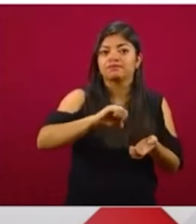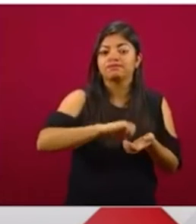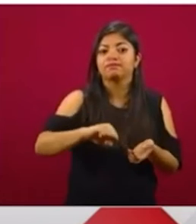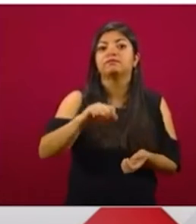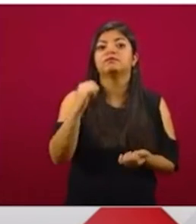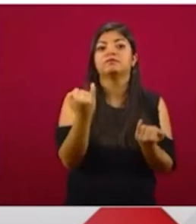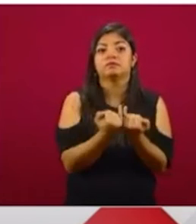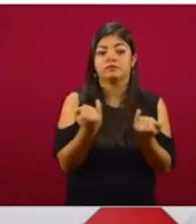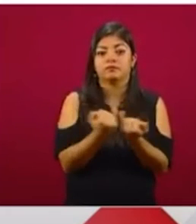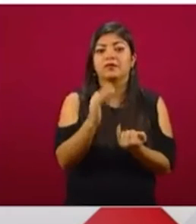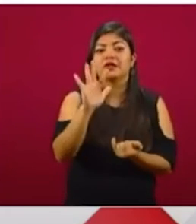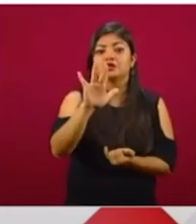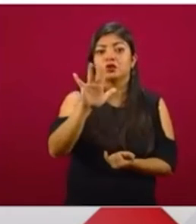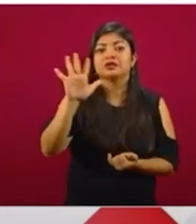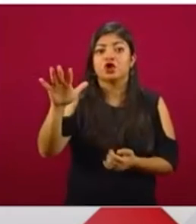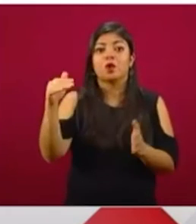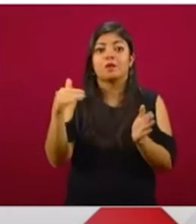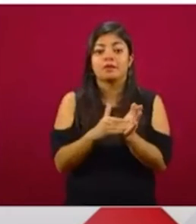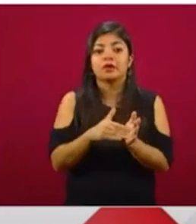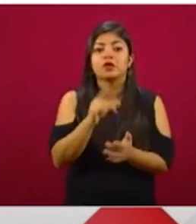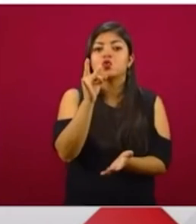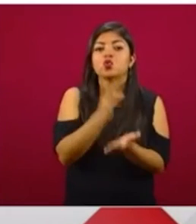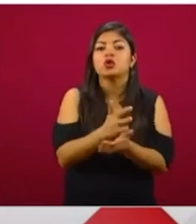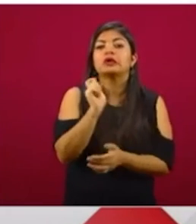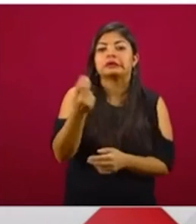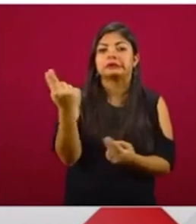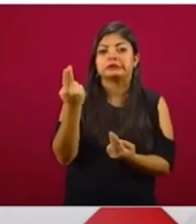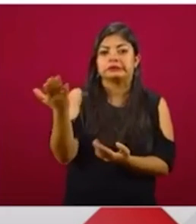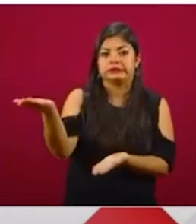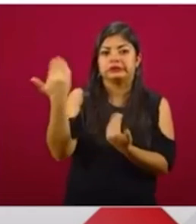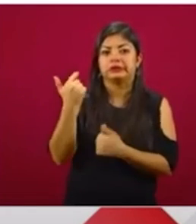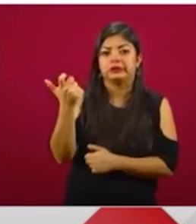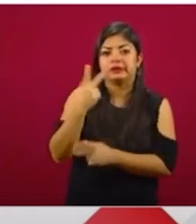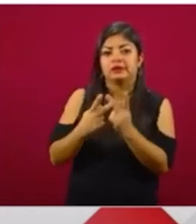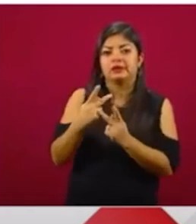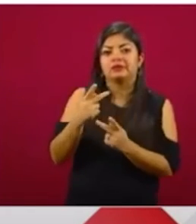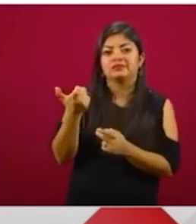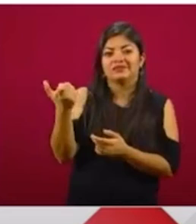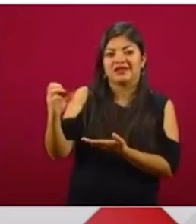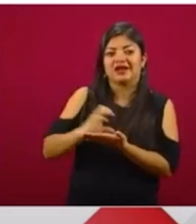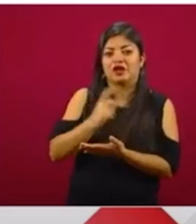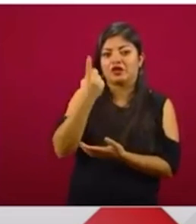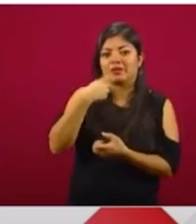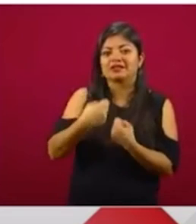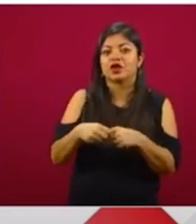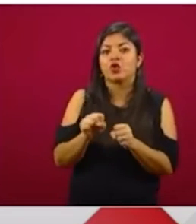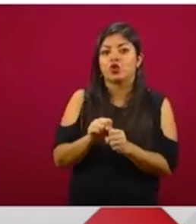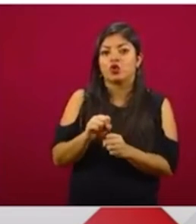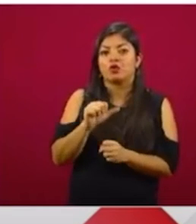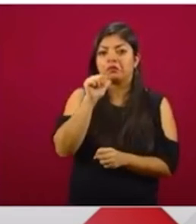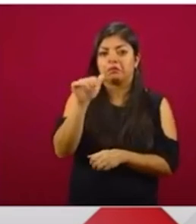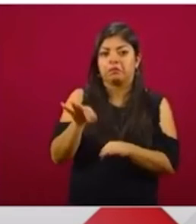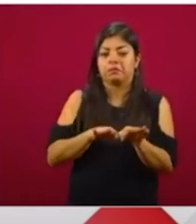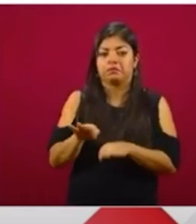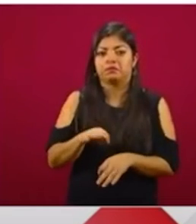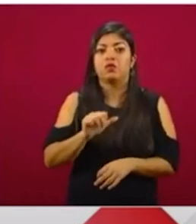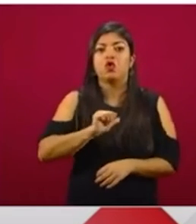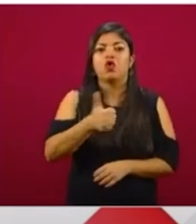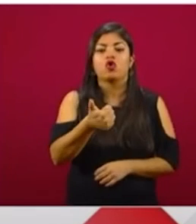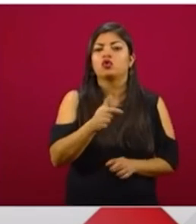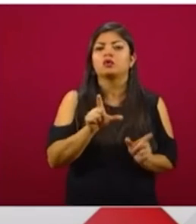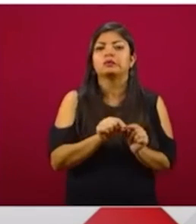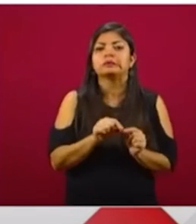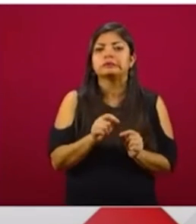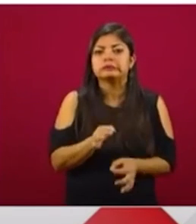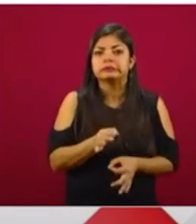mil sólo solicitaron el seguro de desempleo y 27 mil obtuvieron sólo prórroga o solicitaron así sólo